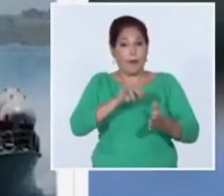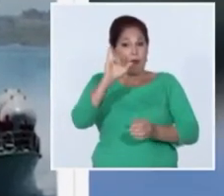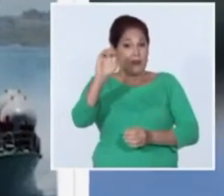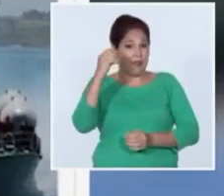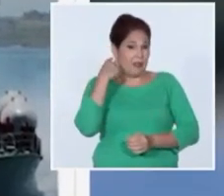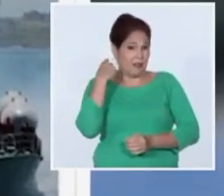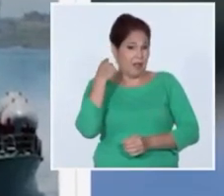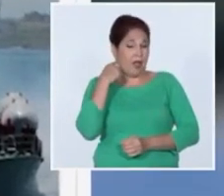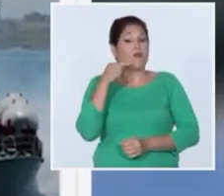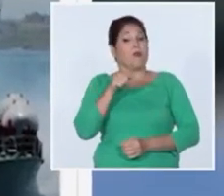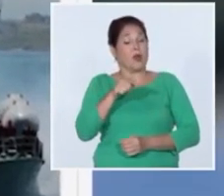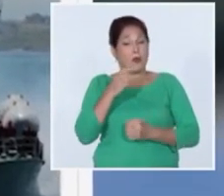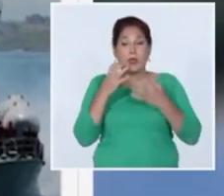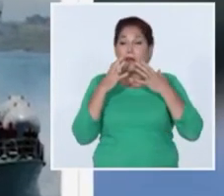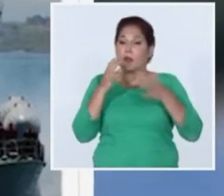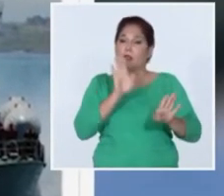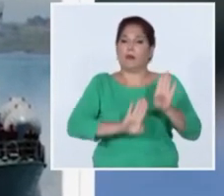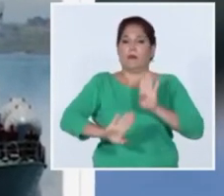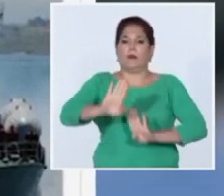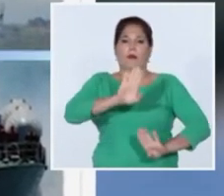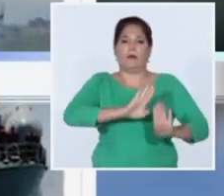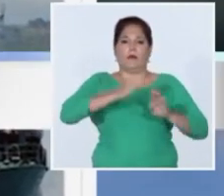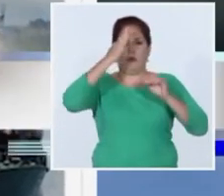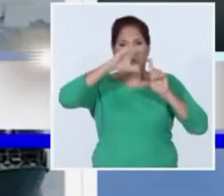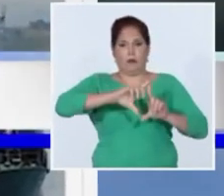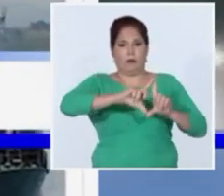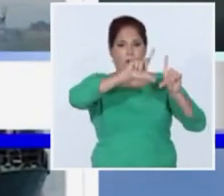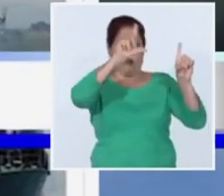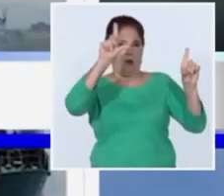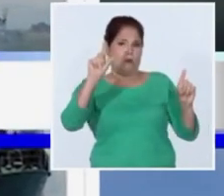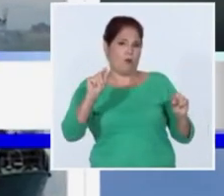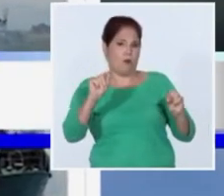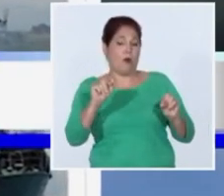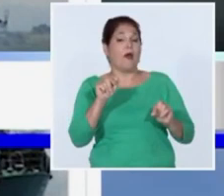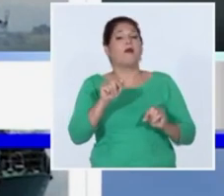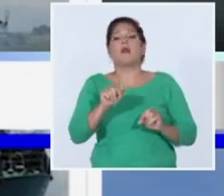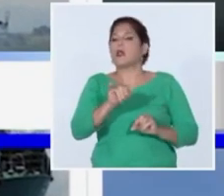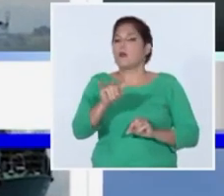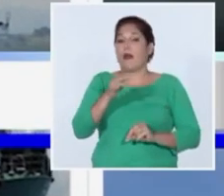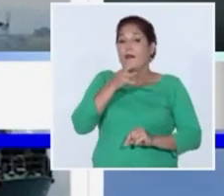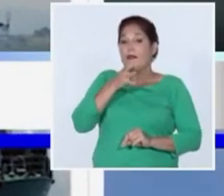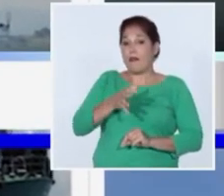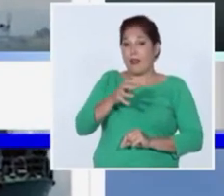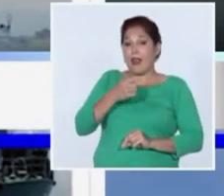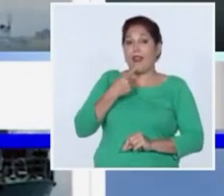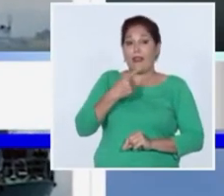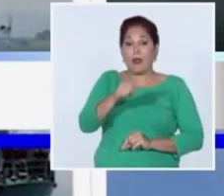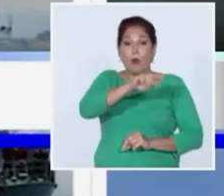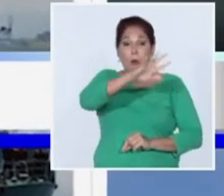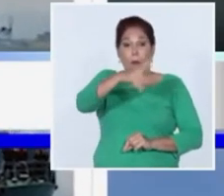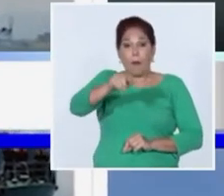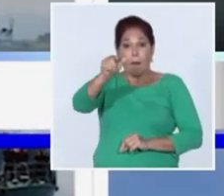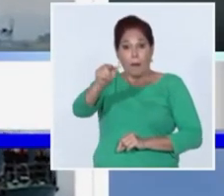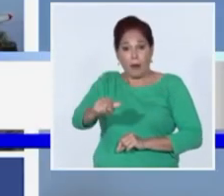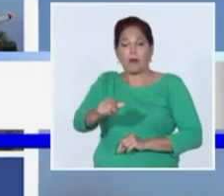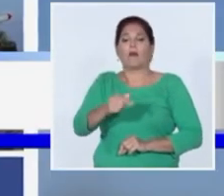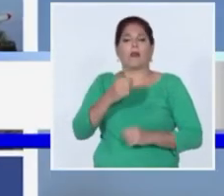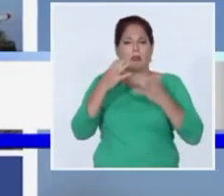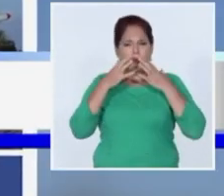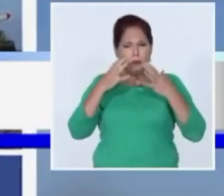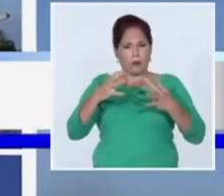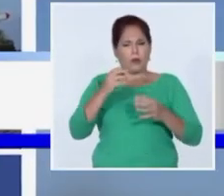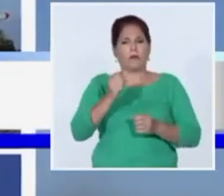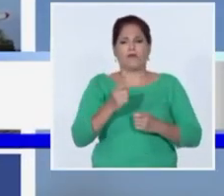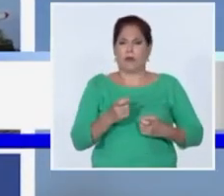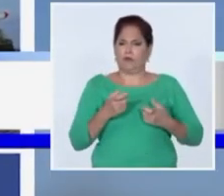han sido baluartes en la defensa de la patria socialista y en el llamado de Fidel de ser una marina de patria o muerte fin de la cita